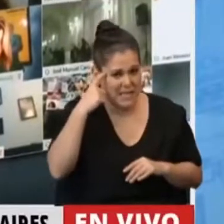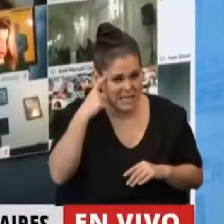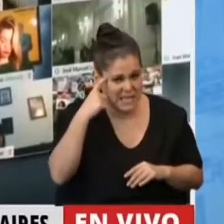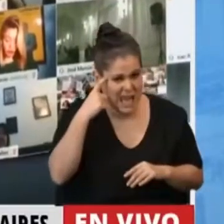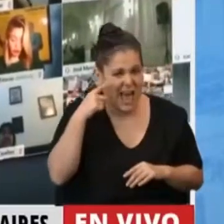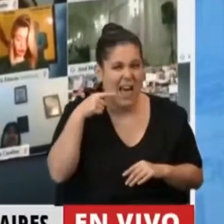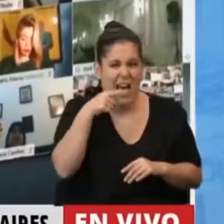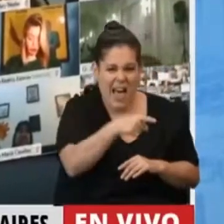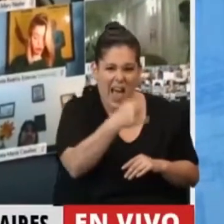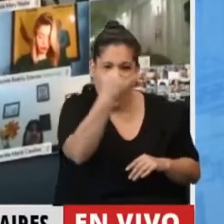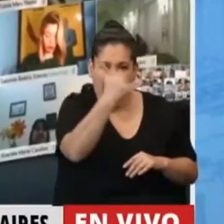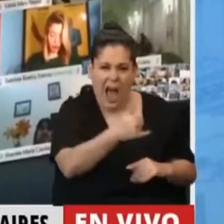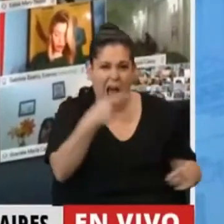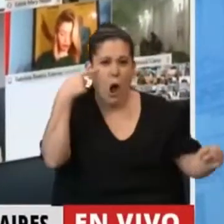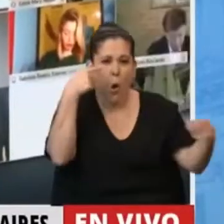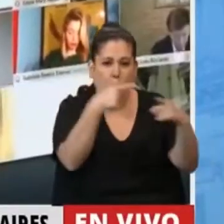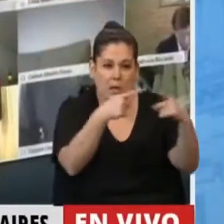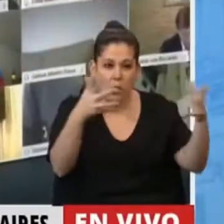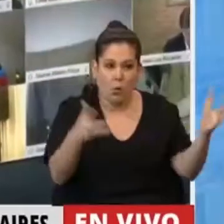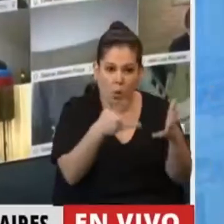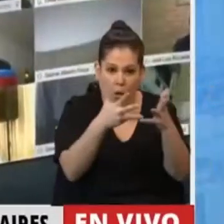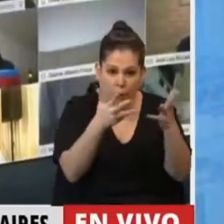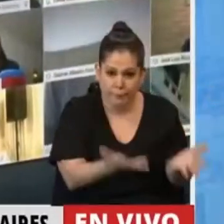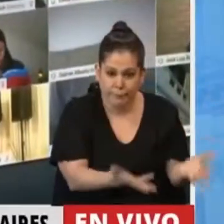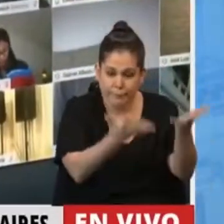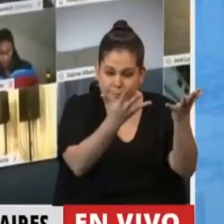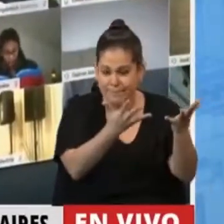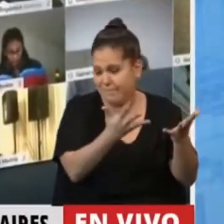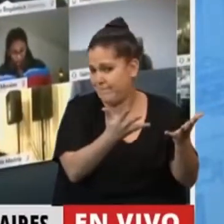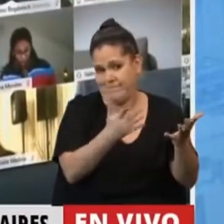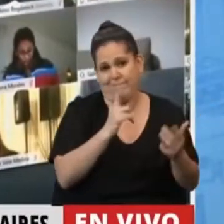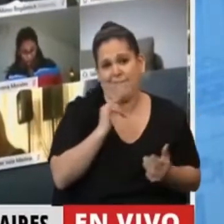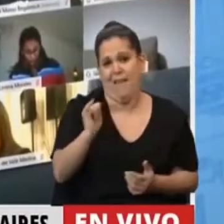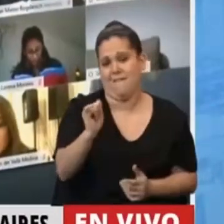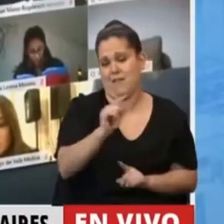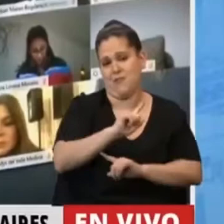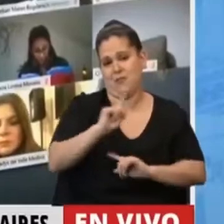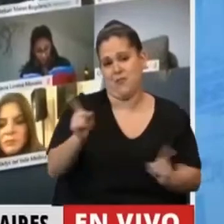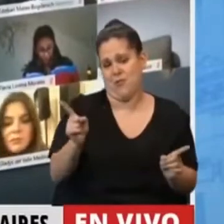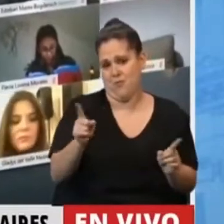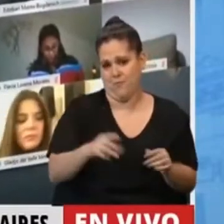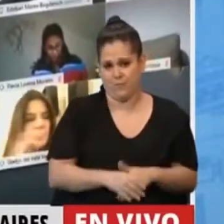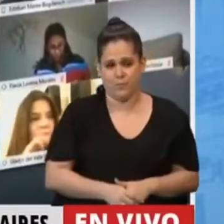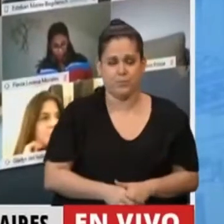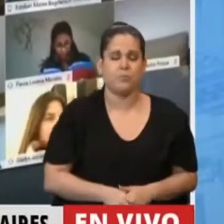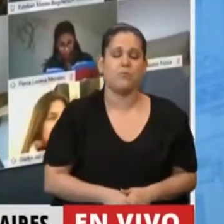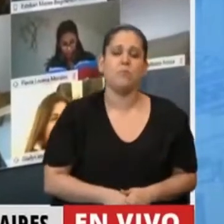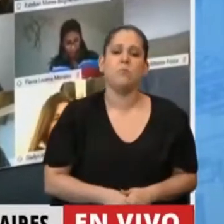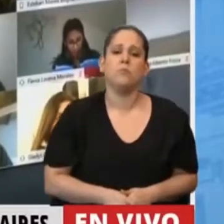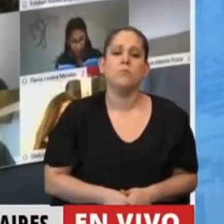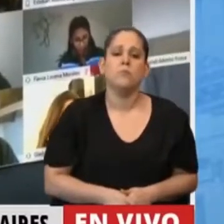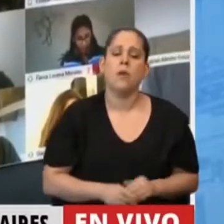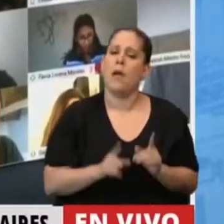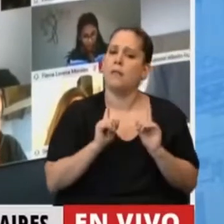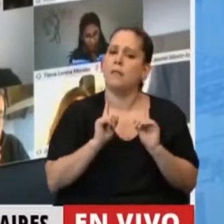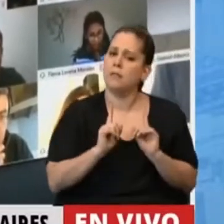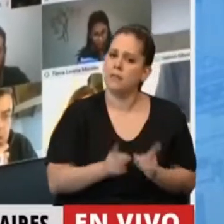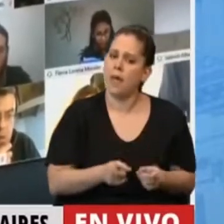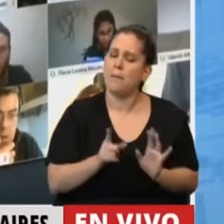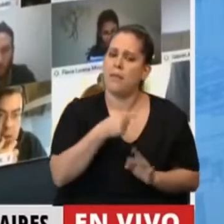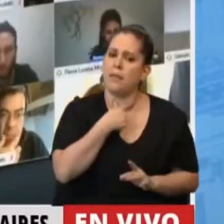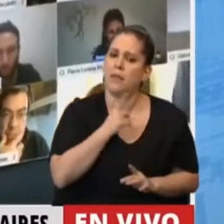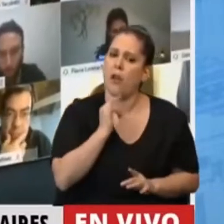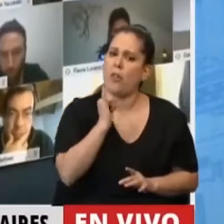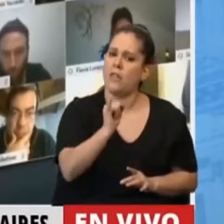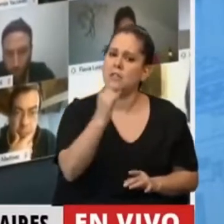de progresismo, bueno, pues no. Para encerrando, quiero notar también la